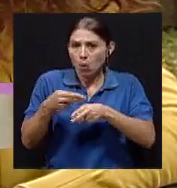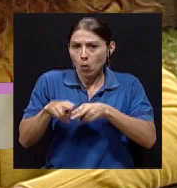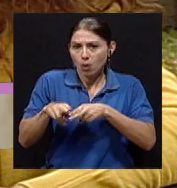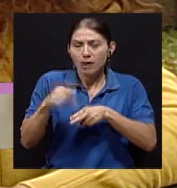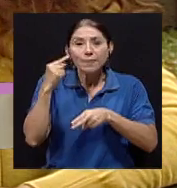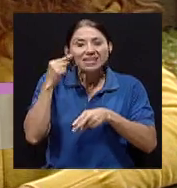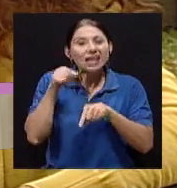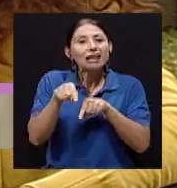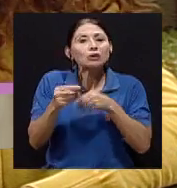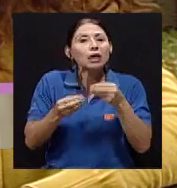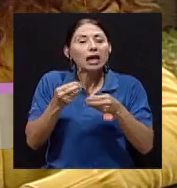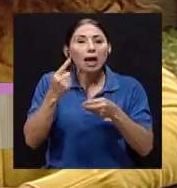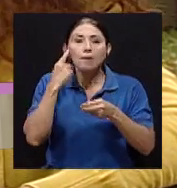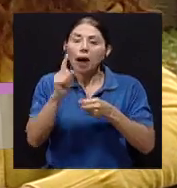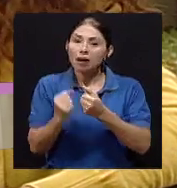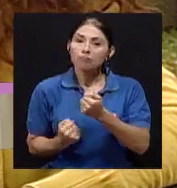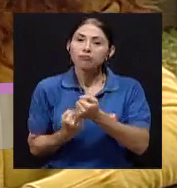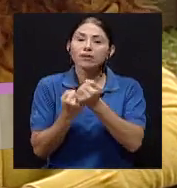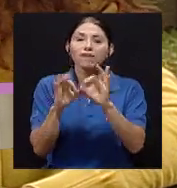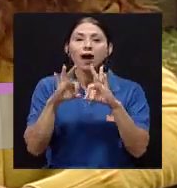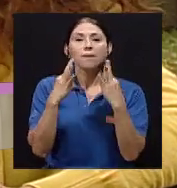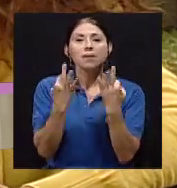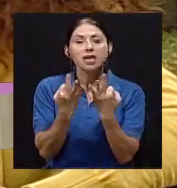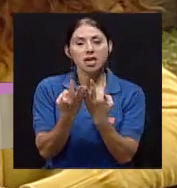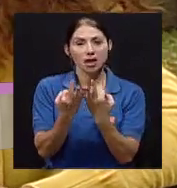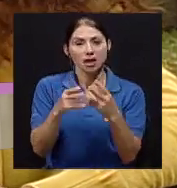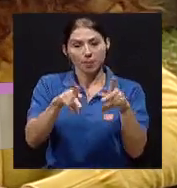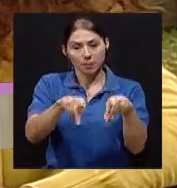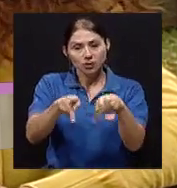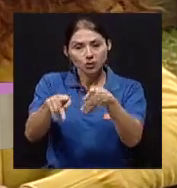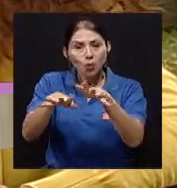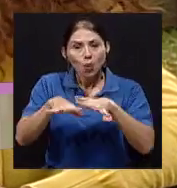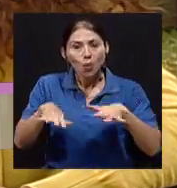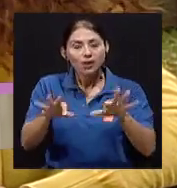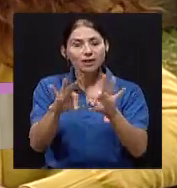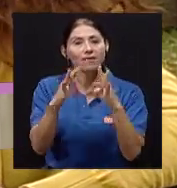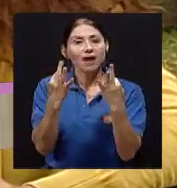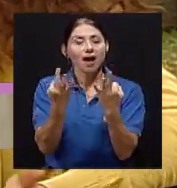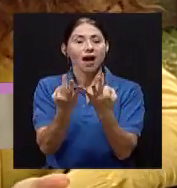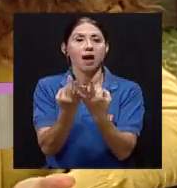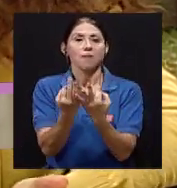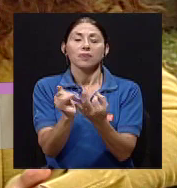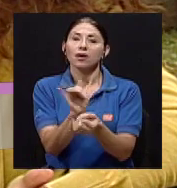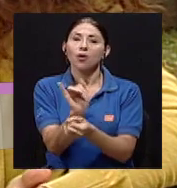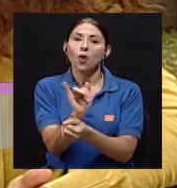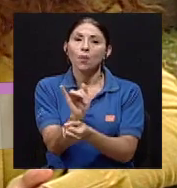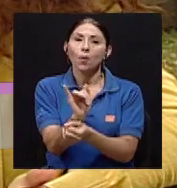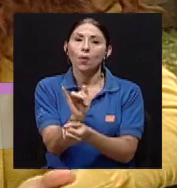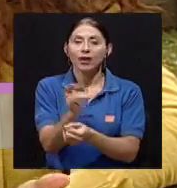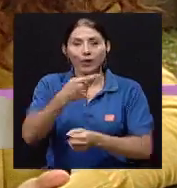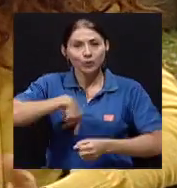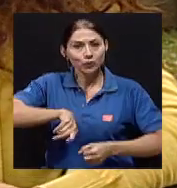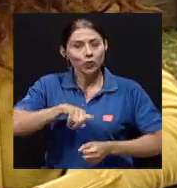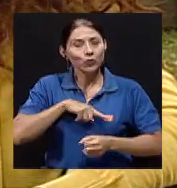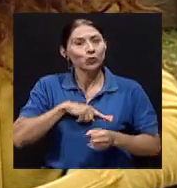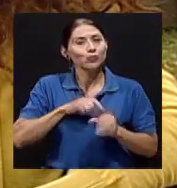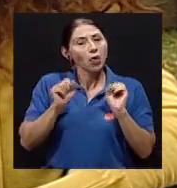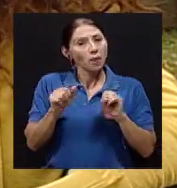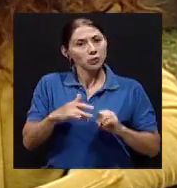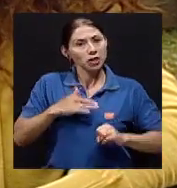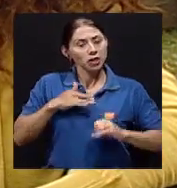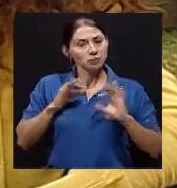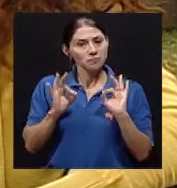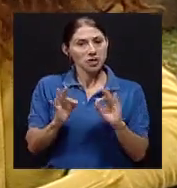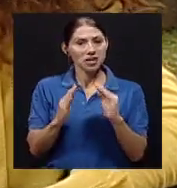pensar que es por nuestra familia, por las personas que vivimos ahí, ¿verdad?, como una forma también de que lleguemos a la casa y